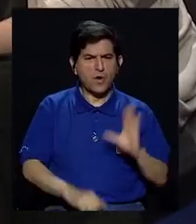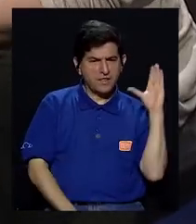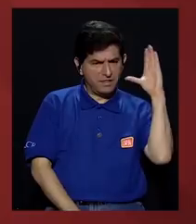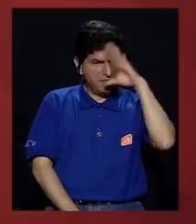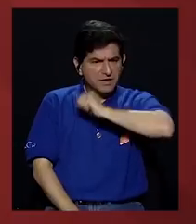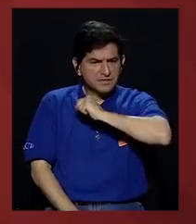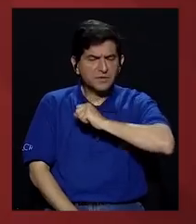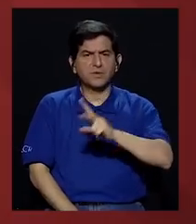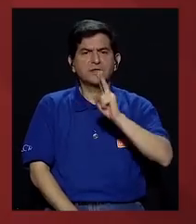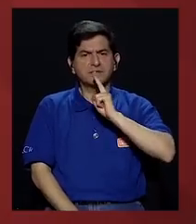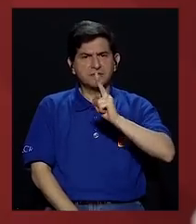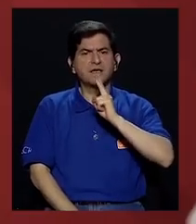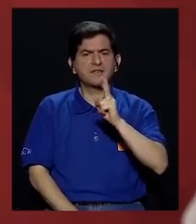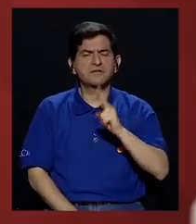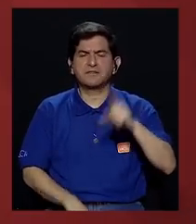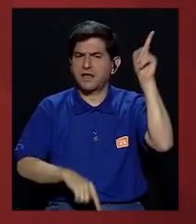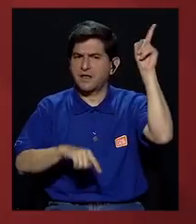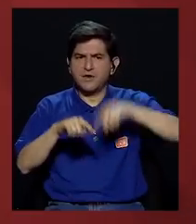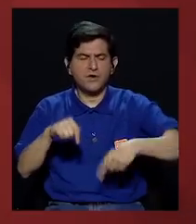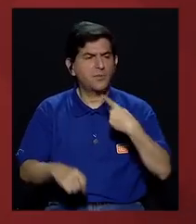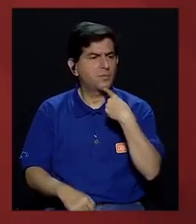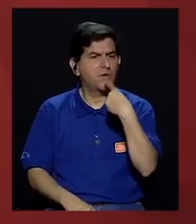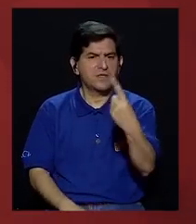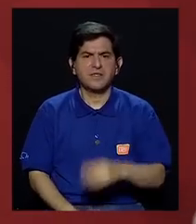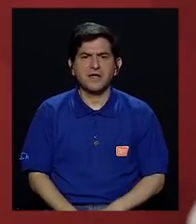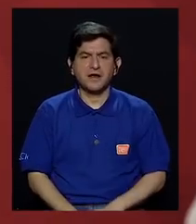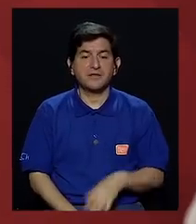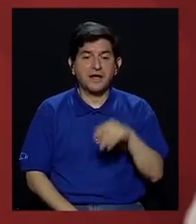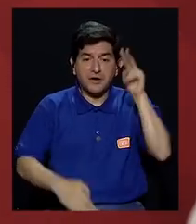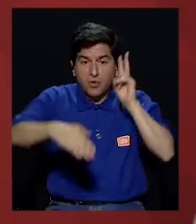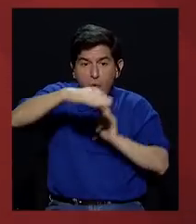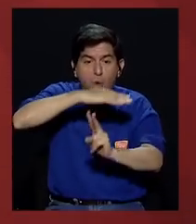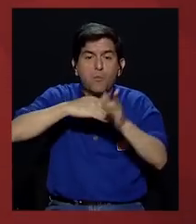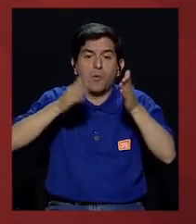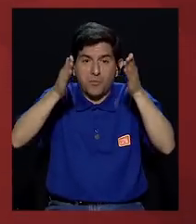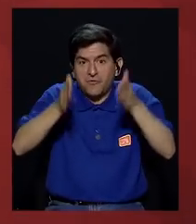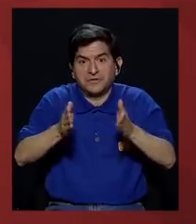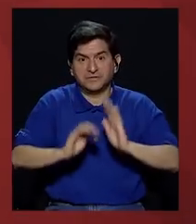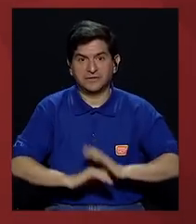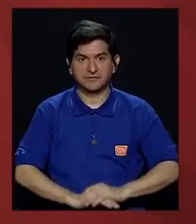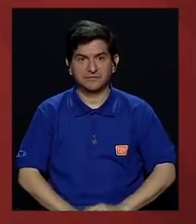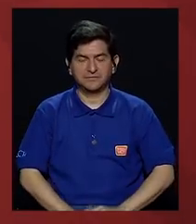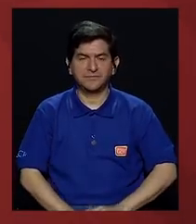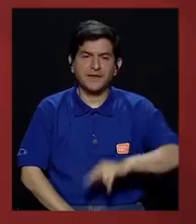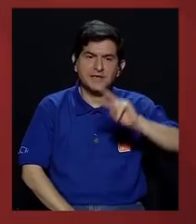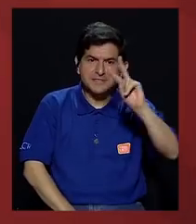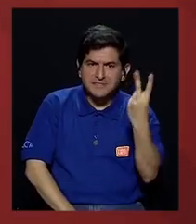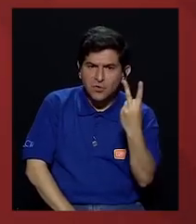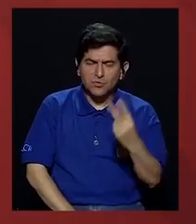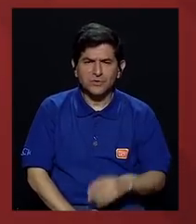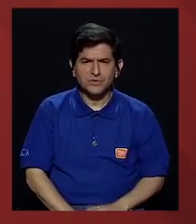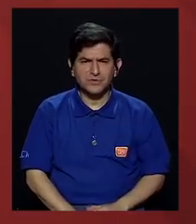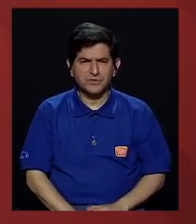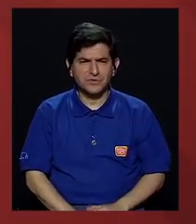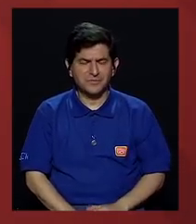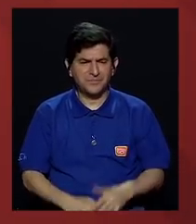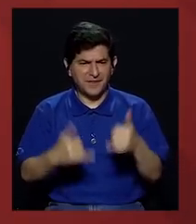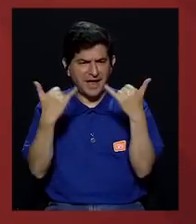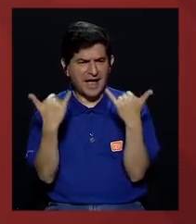ciudadanía uno puede apreciar y ver verdaderamente no puede declararse como destino profético. Uno. Y dos, efectivamente la